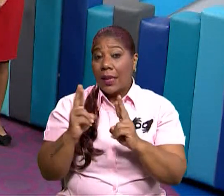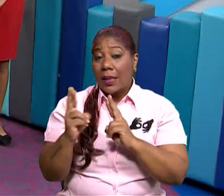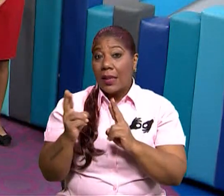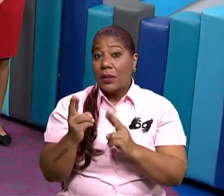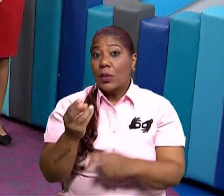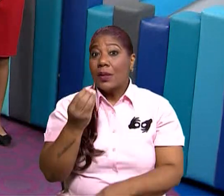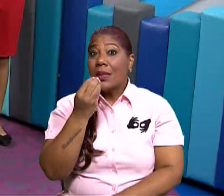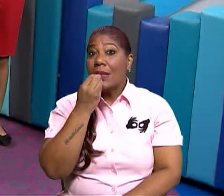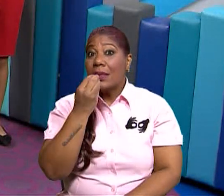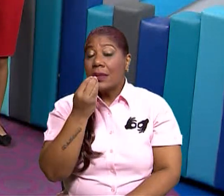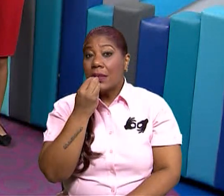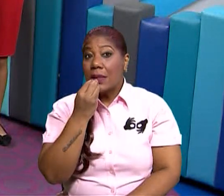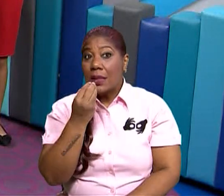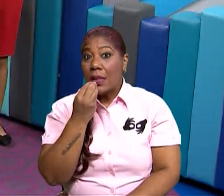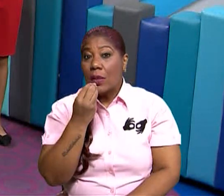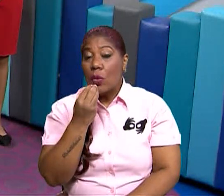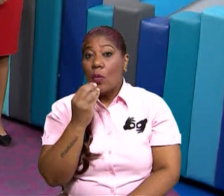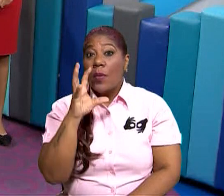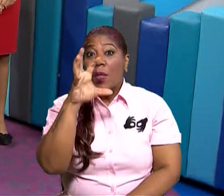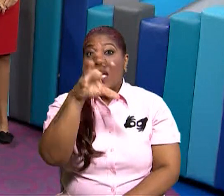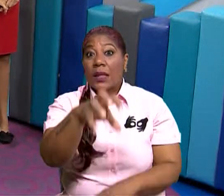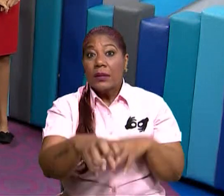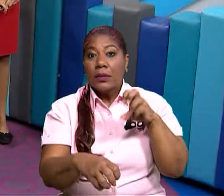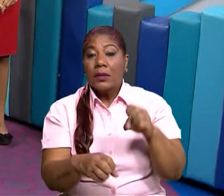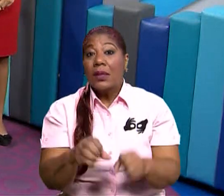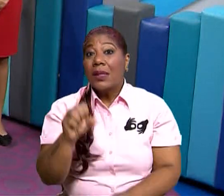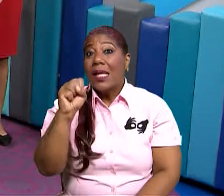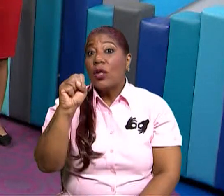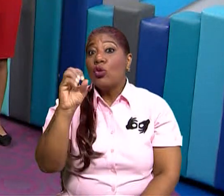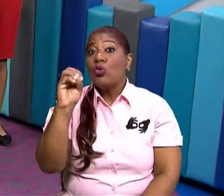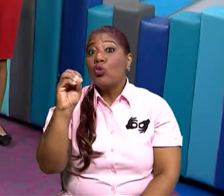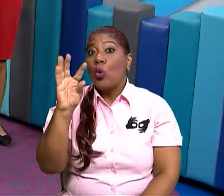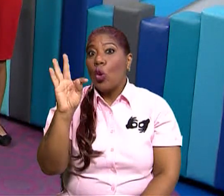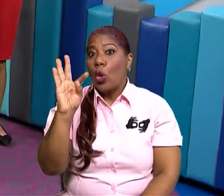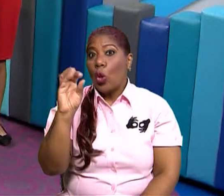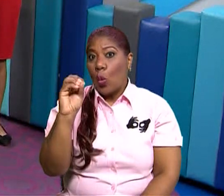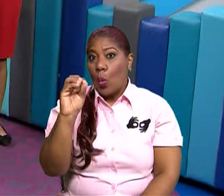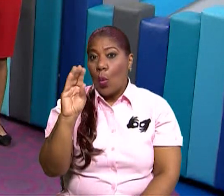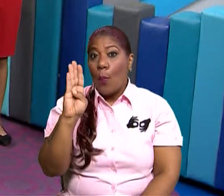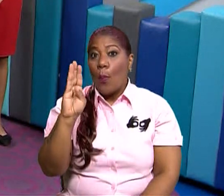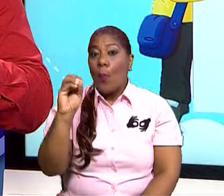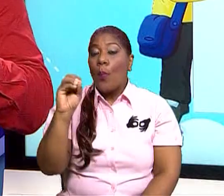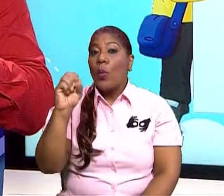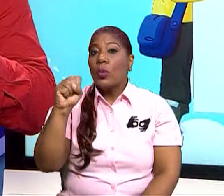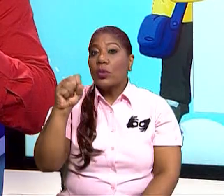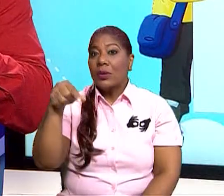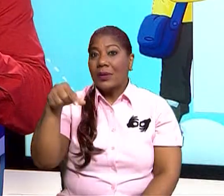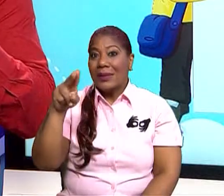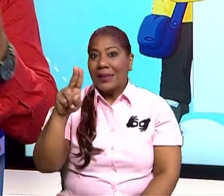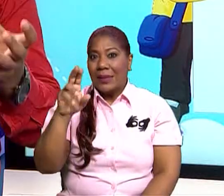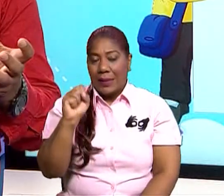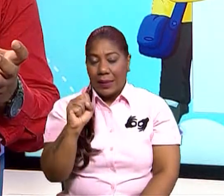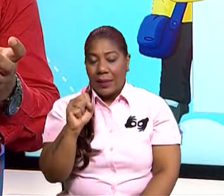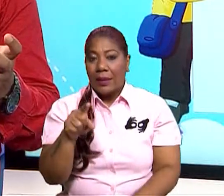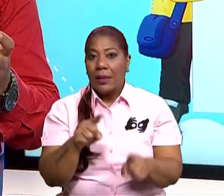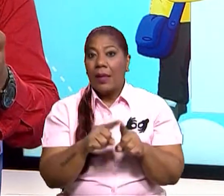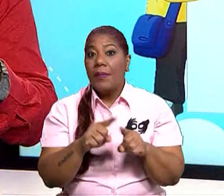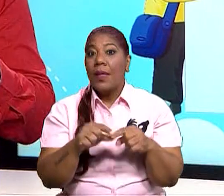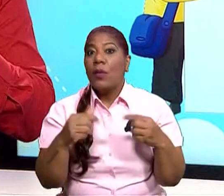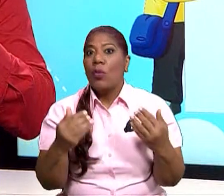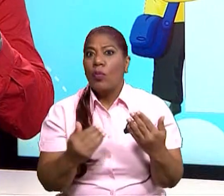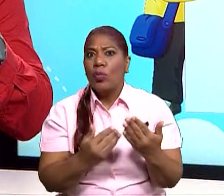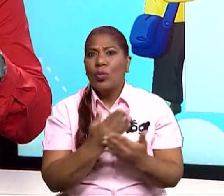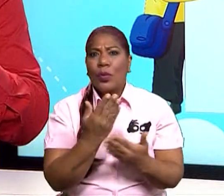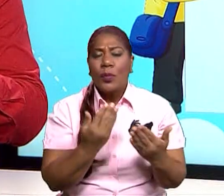alimentan, ¿ok? A través de la depredación. ¿Ya? Y también lo que es la... Cómo se reproducen. ¿Ya?